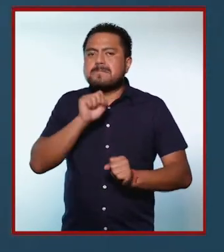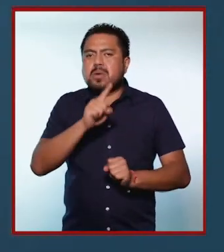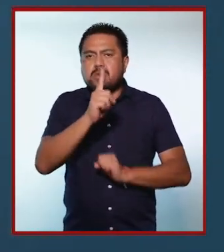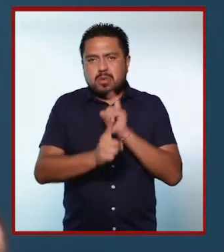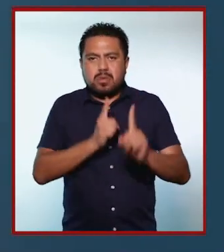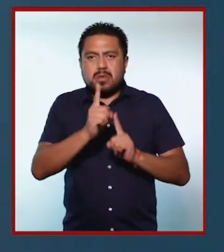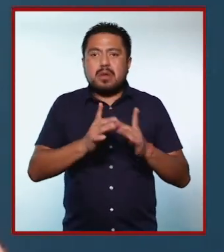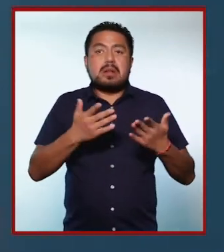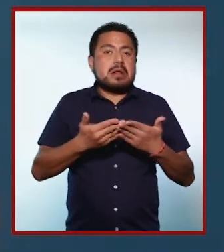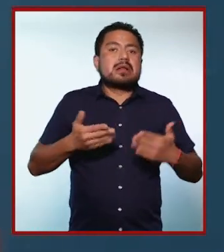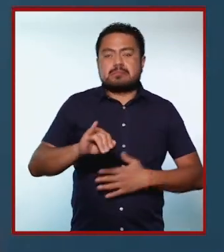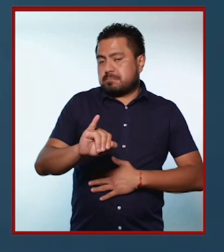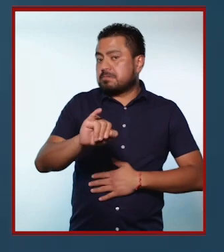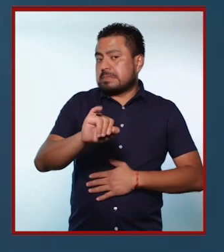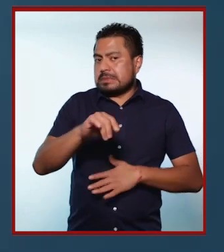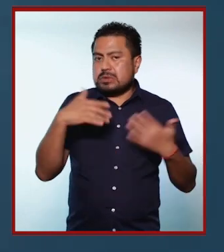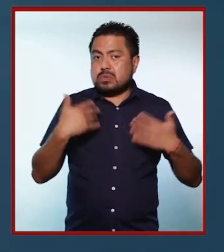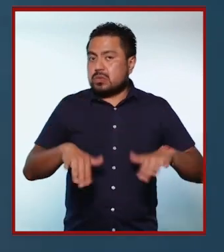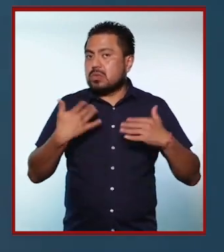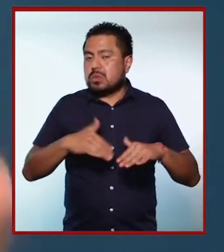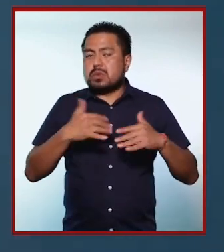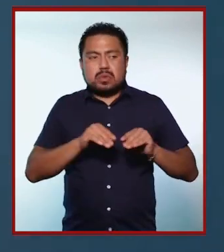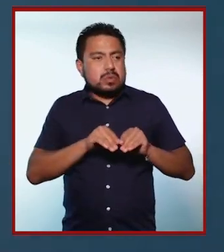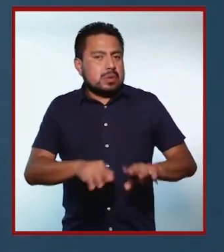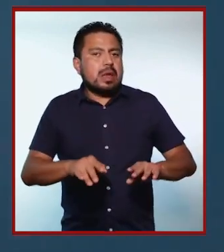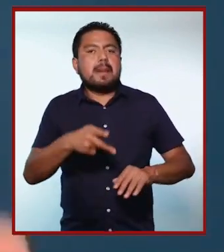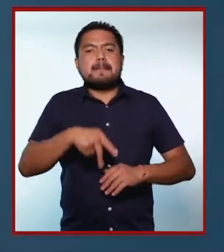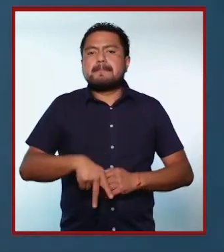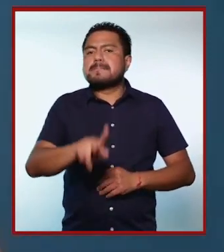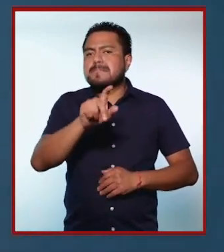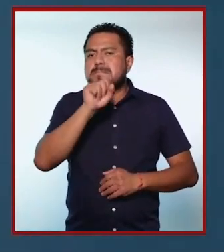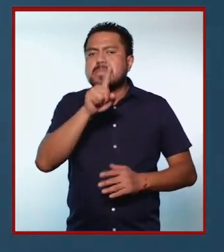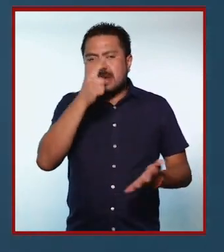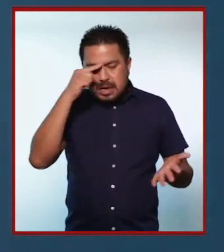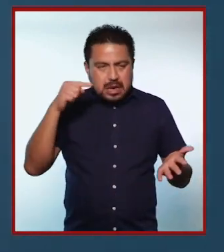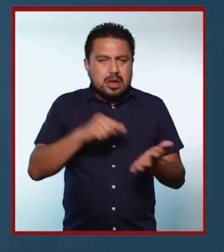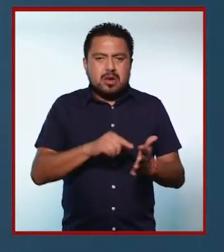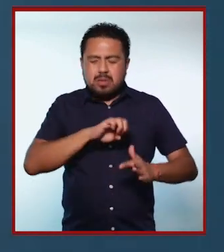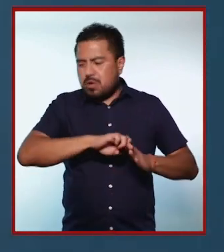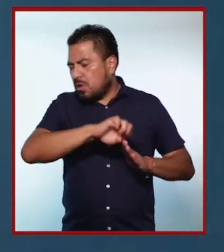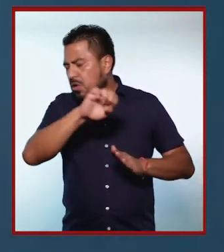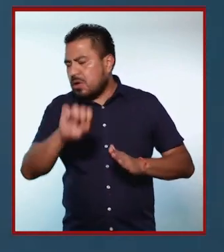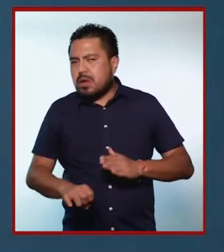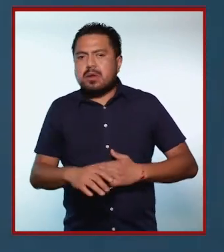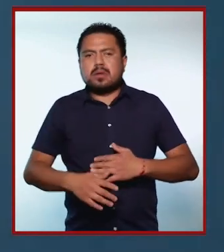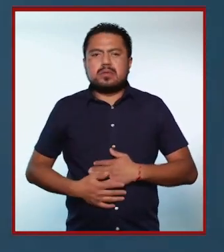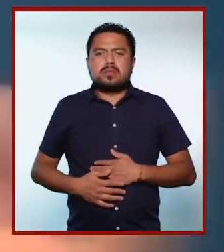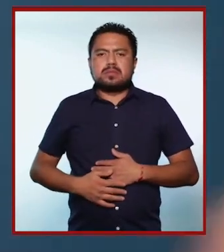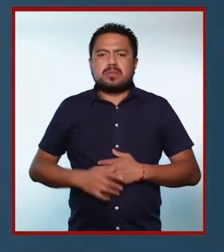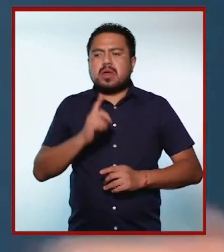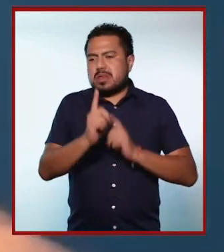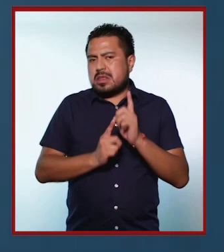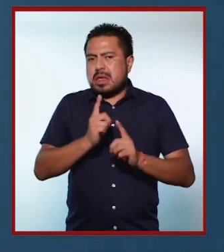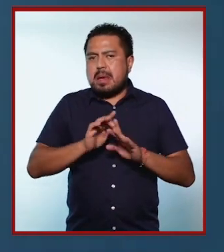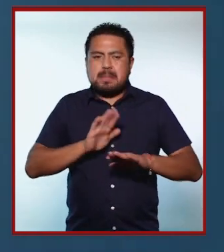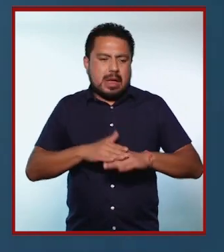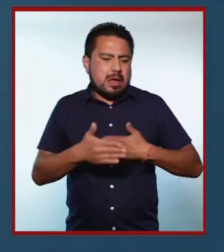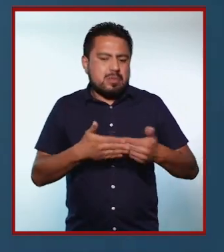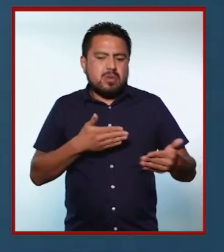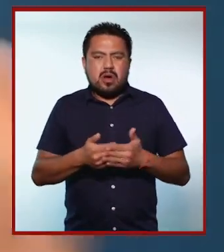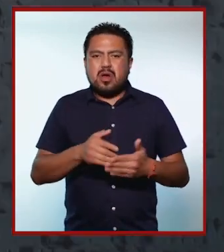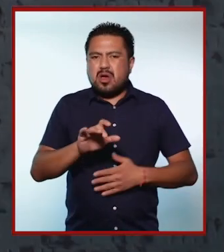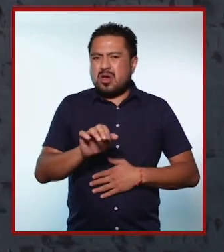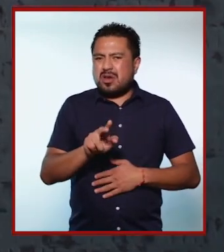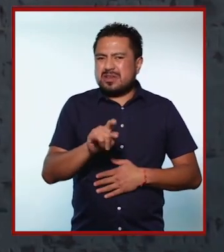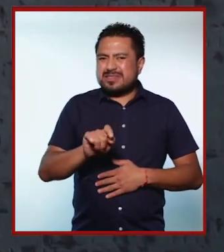dentro de un mismo deporte. Entonces, sí impacta, pero también creo que, por ejemplo, bueno, un deporte que está